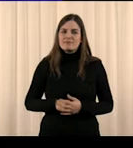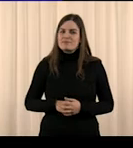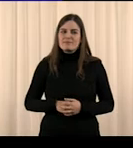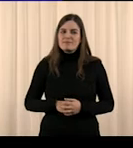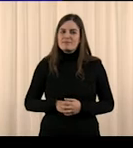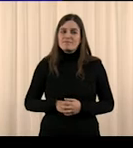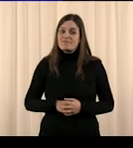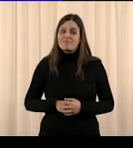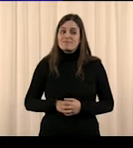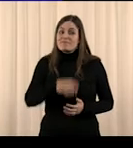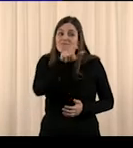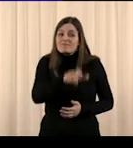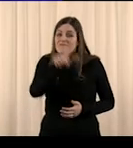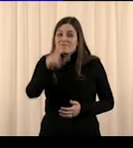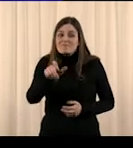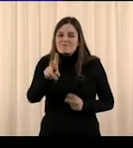No lo sabe.